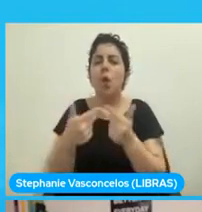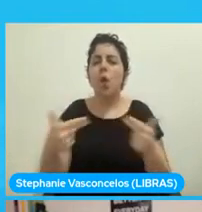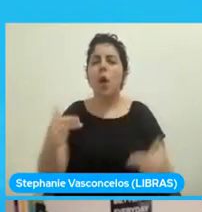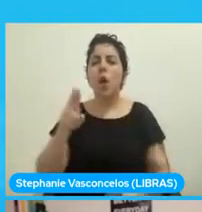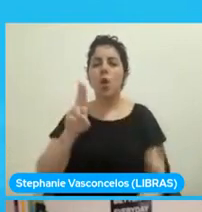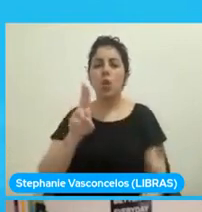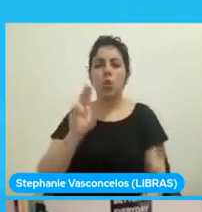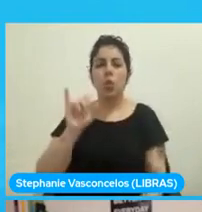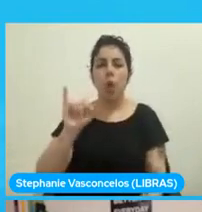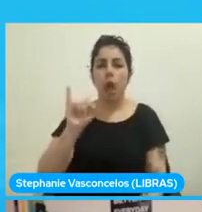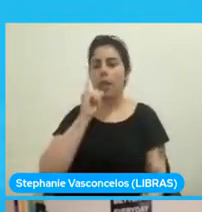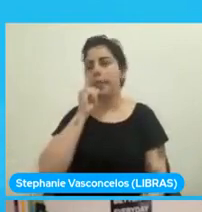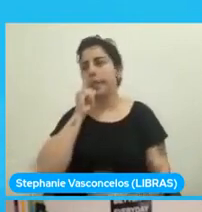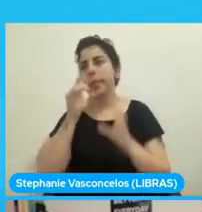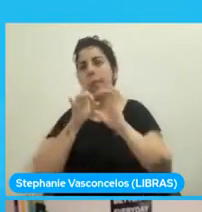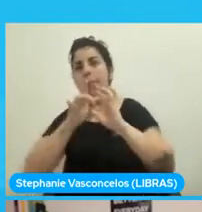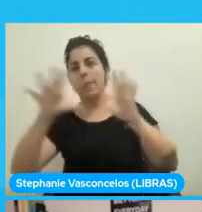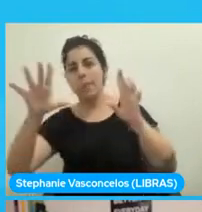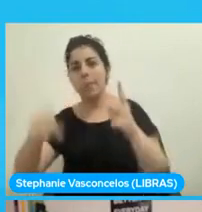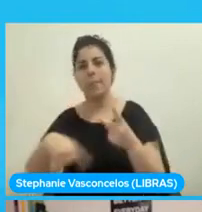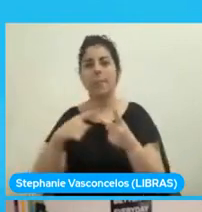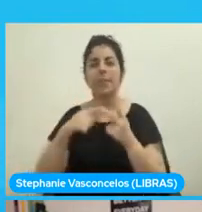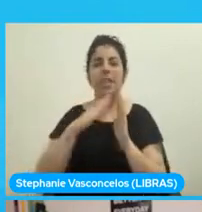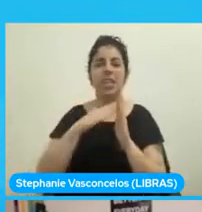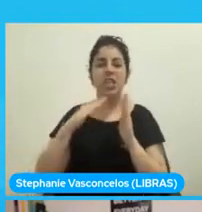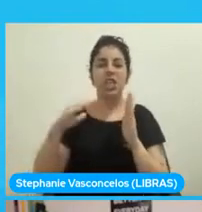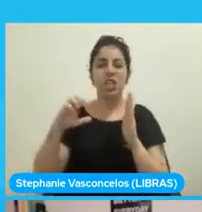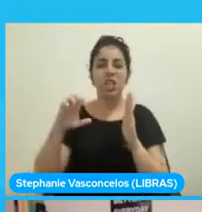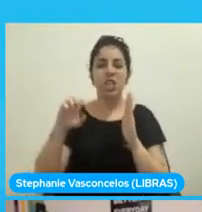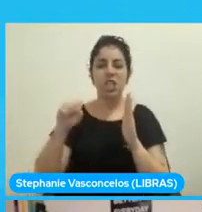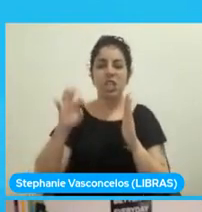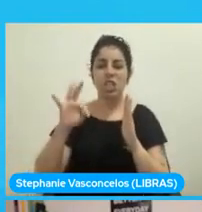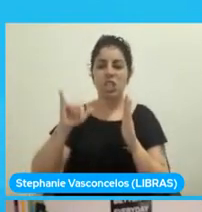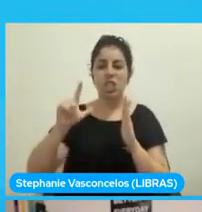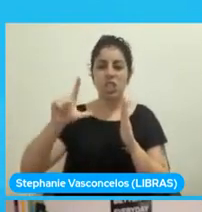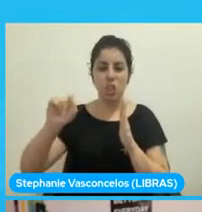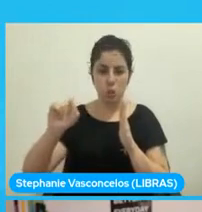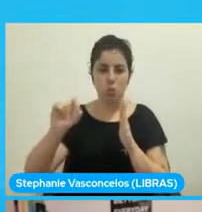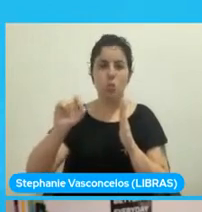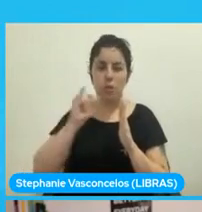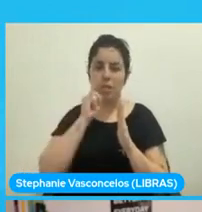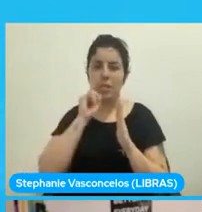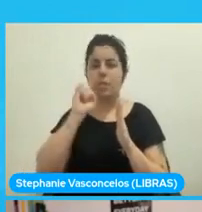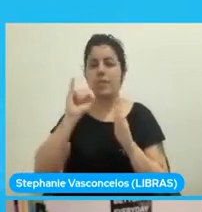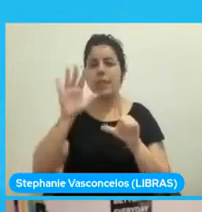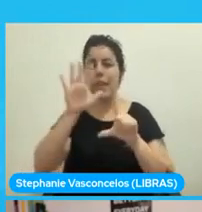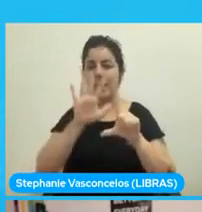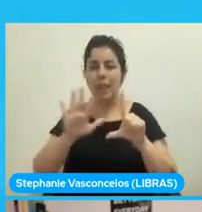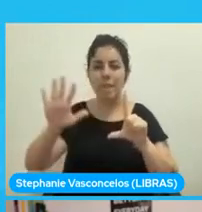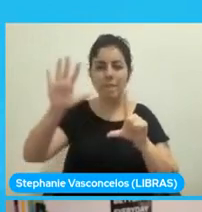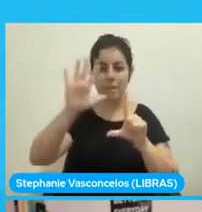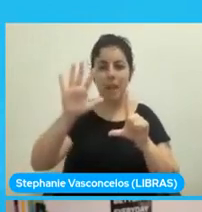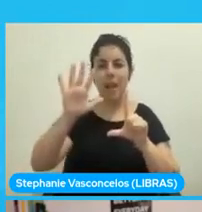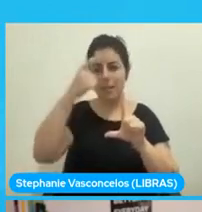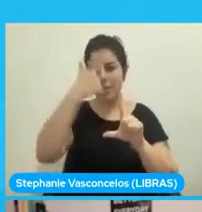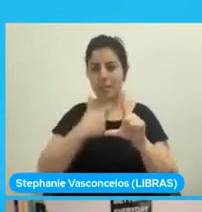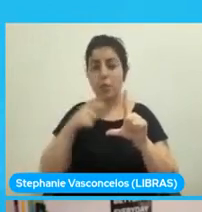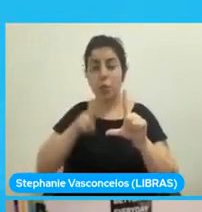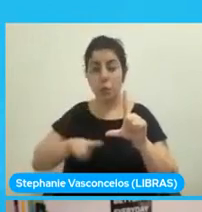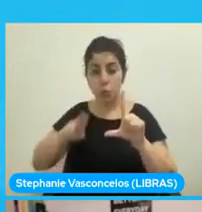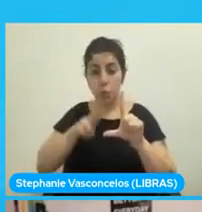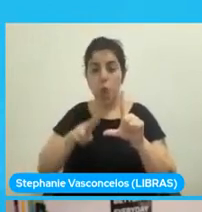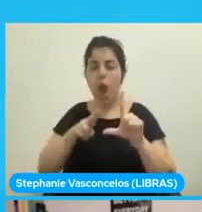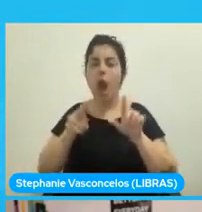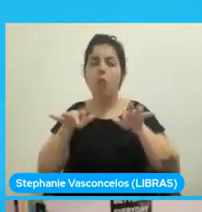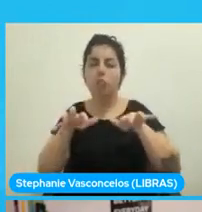permiso y cuestiones que sean de styling. Entonces, todo lo que tenga que ver con la interfaz de usuario, el archivo WebAssembly,